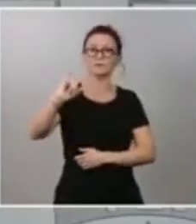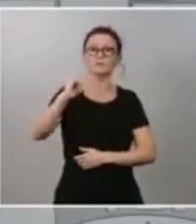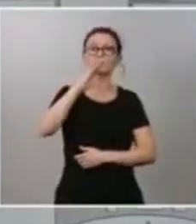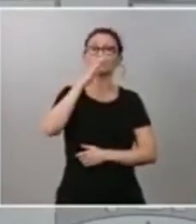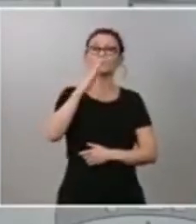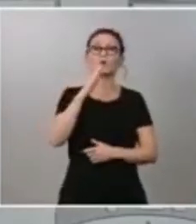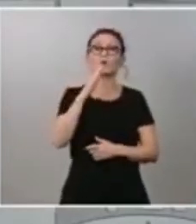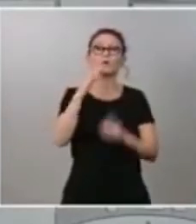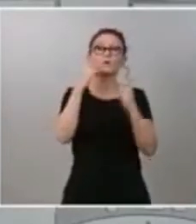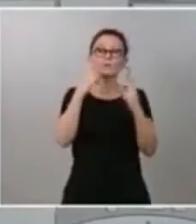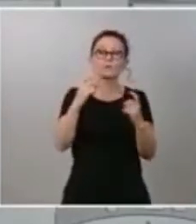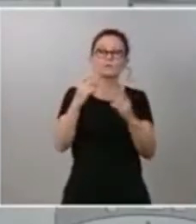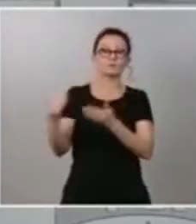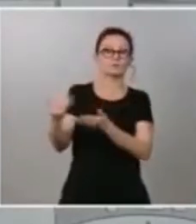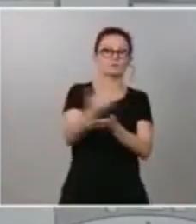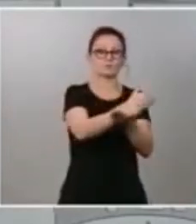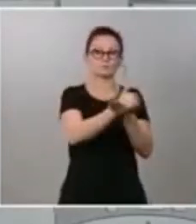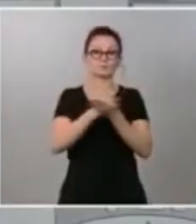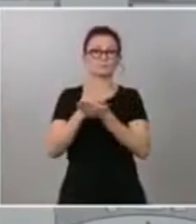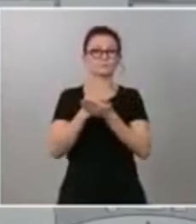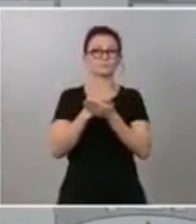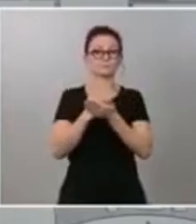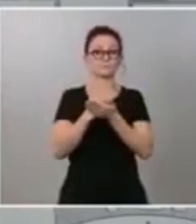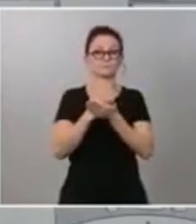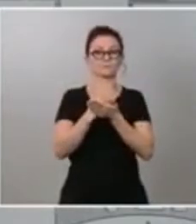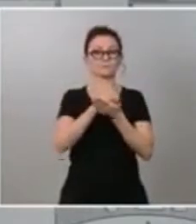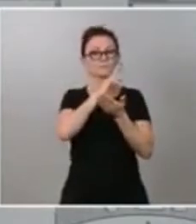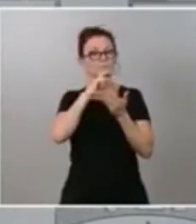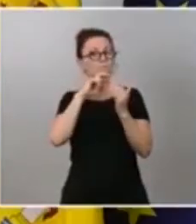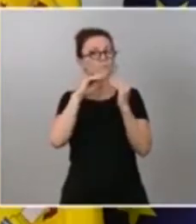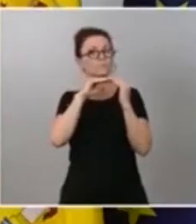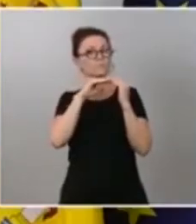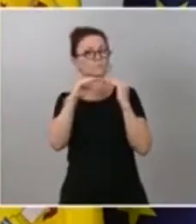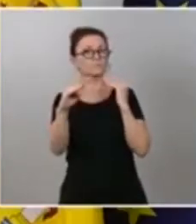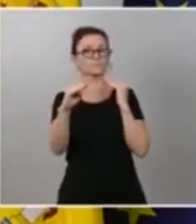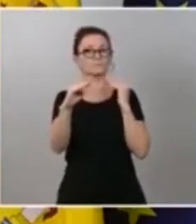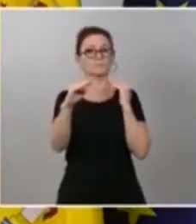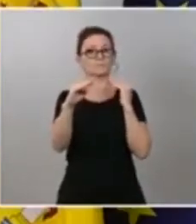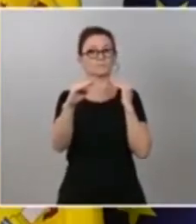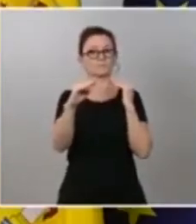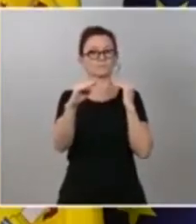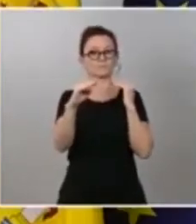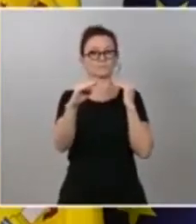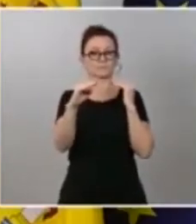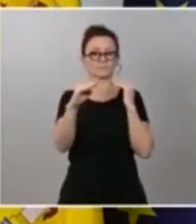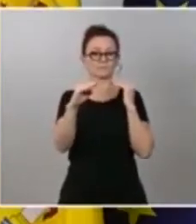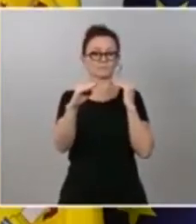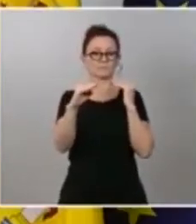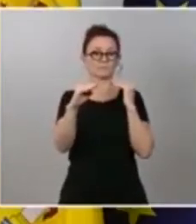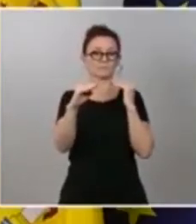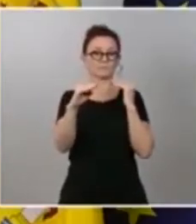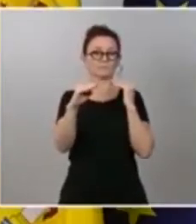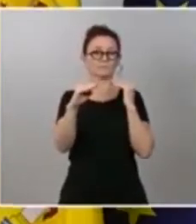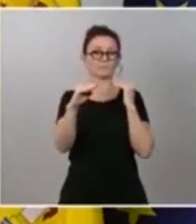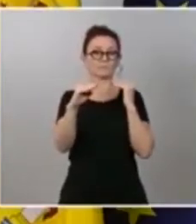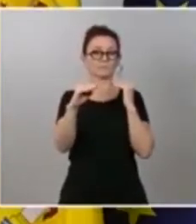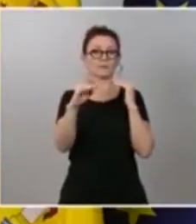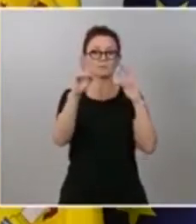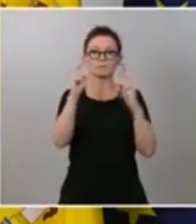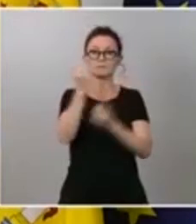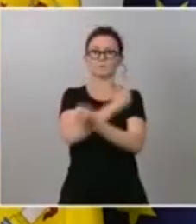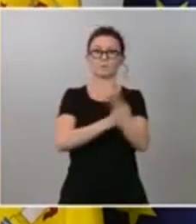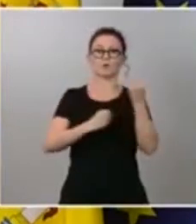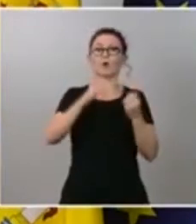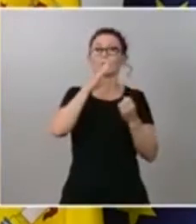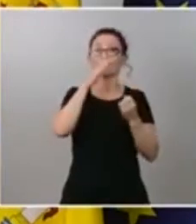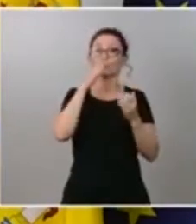recaudación mucho más sostenible mucho más estable a lo largo del ciclo económico porque evidentemente vamos a incurrir en un déficit público y